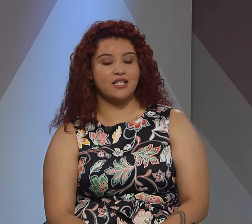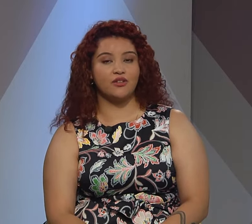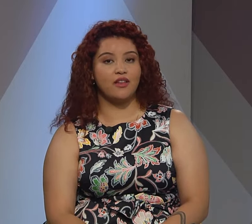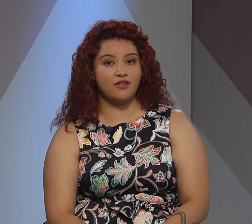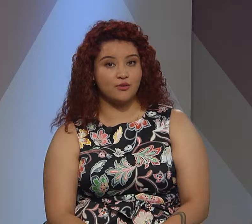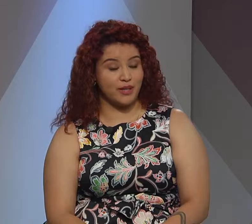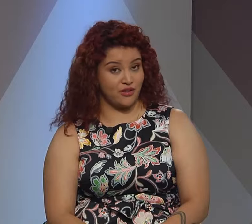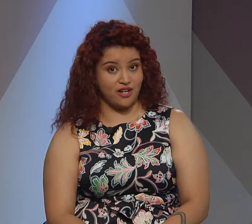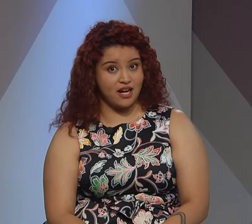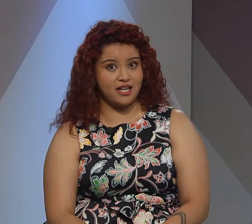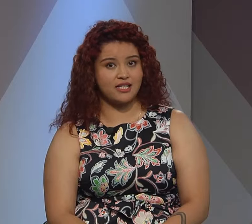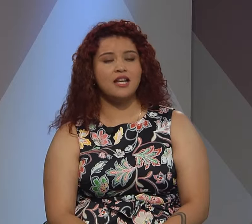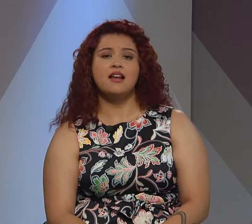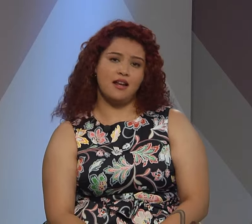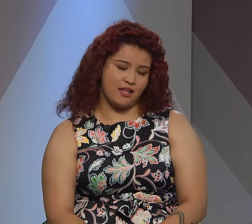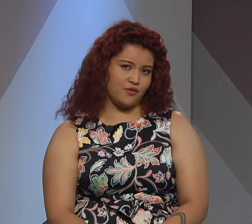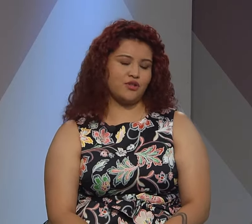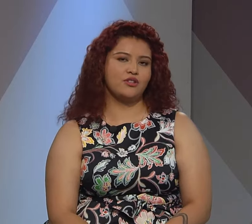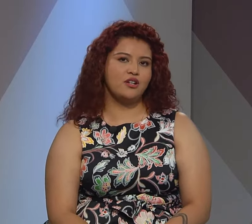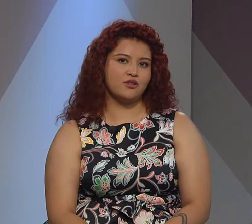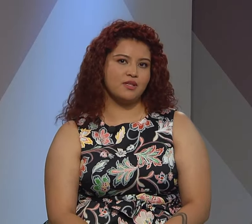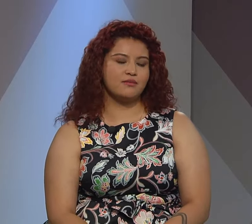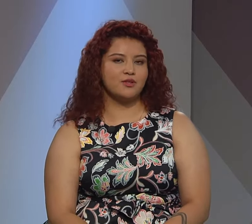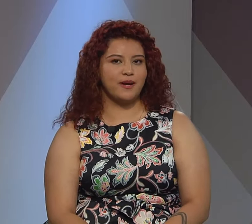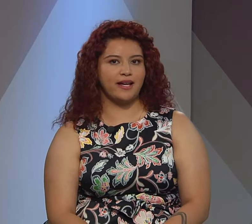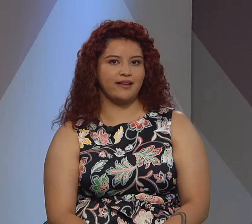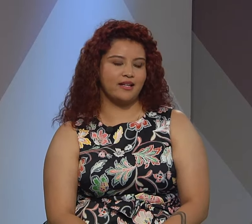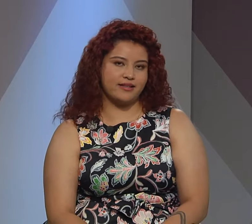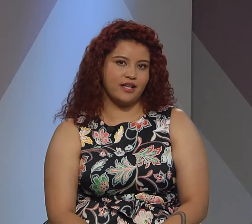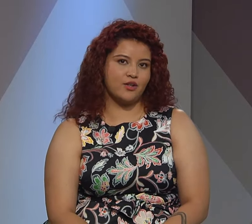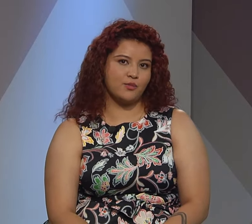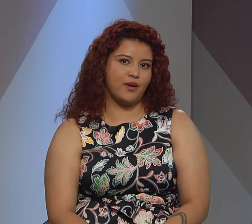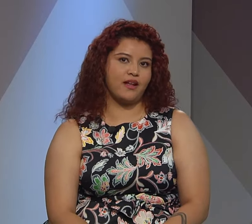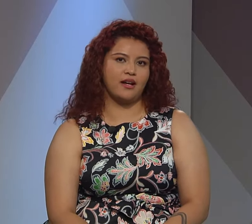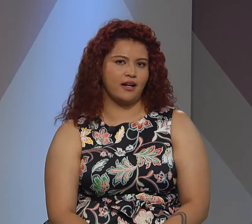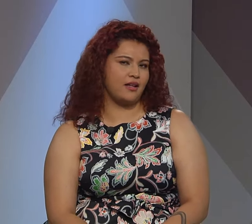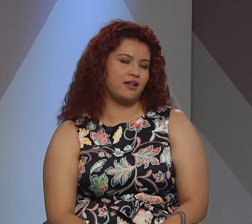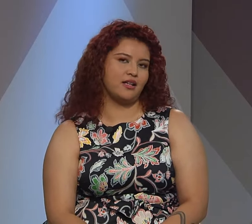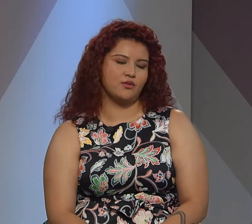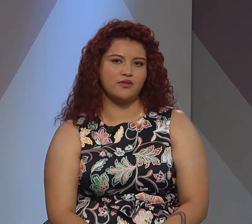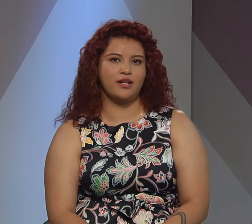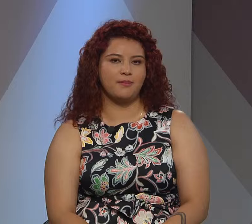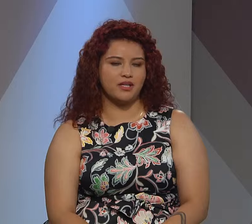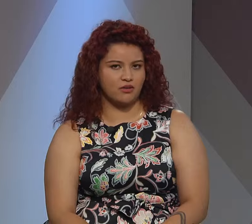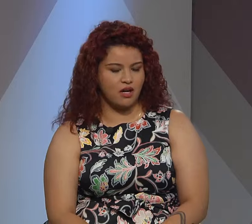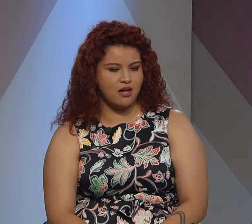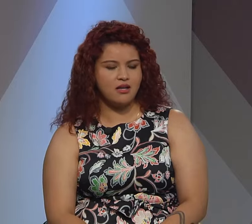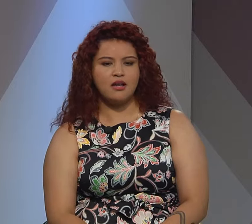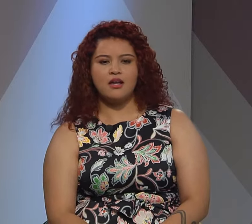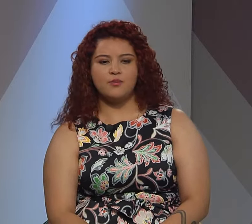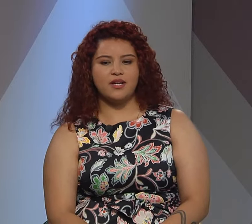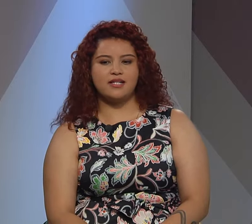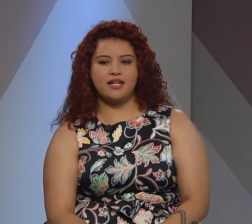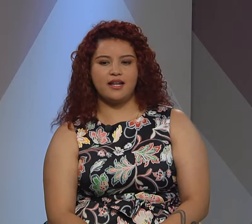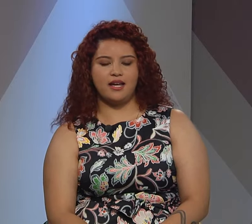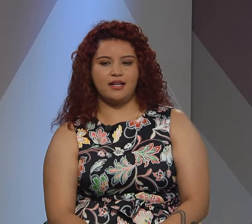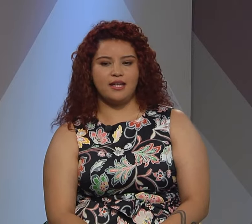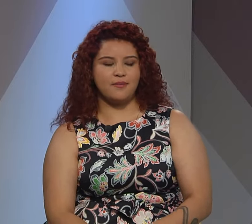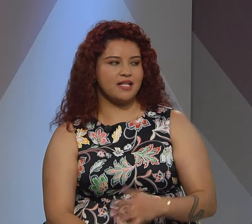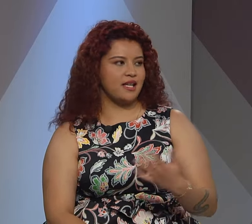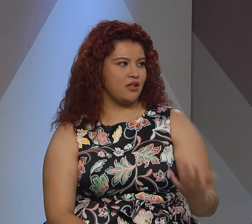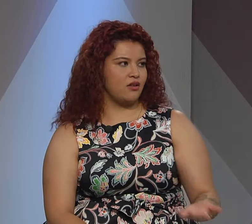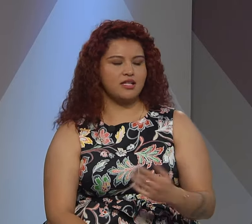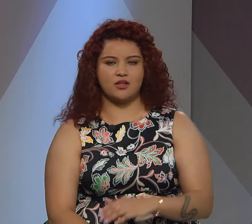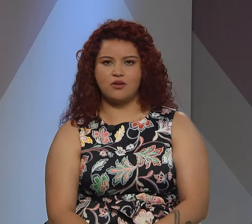investigación de datos personales la difusión de los mismos para que terceros puedan agredirte en tu esfera personal pueden ser